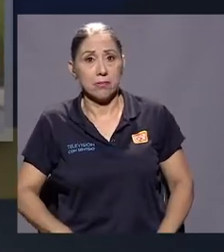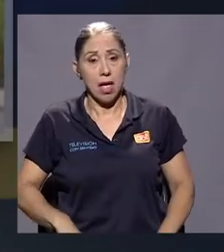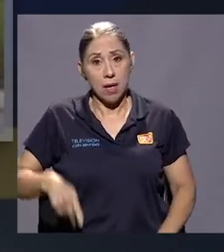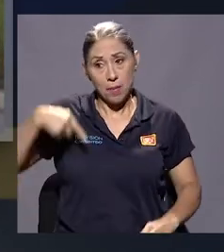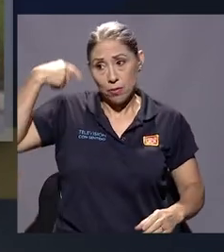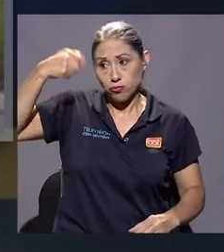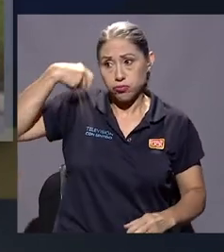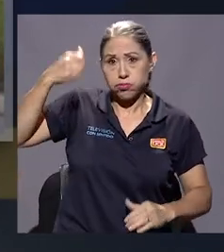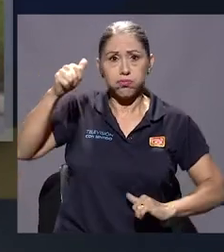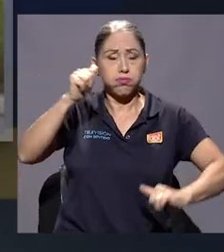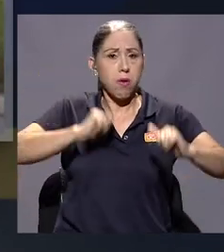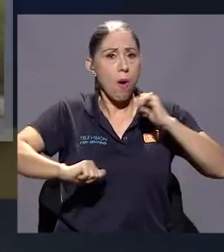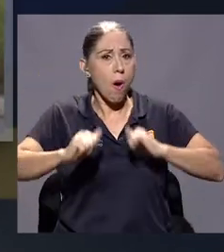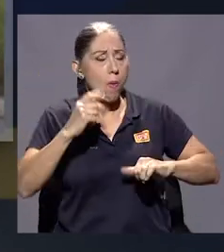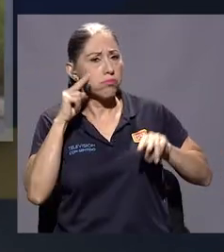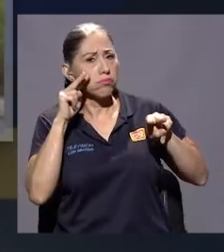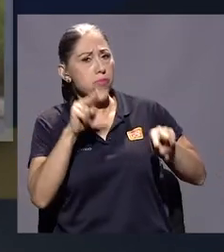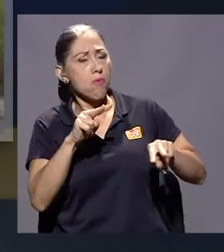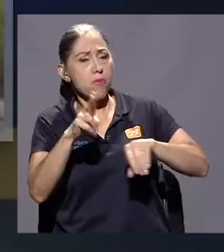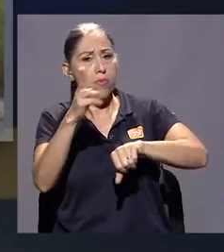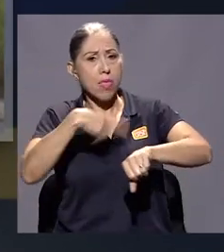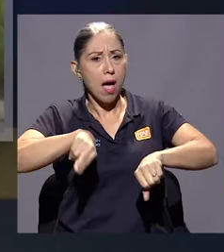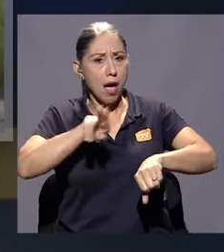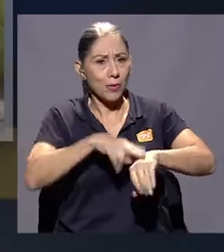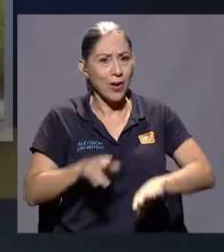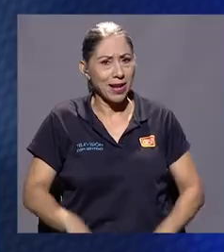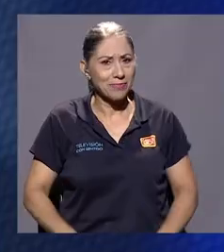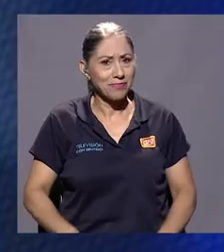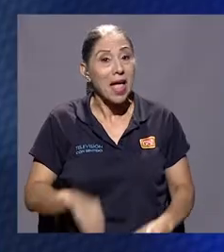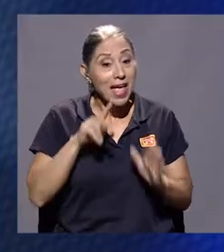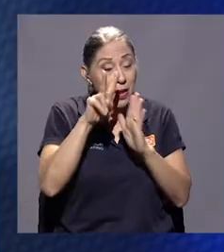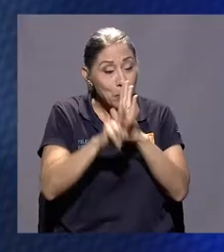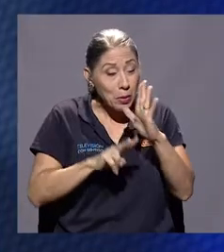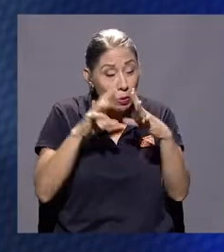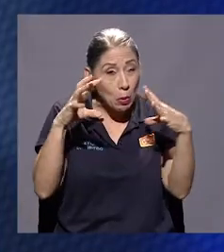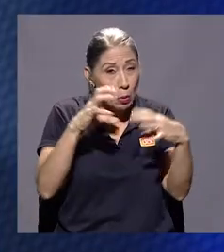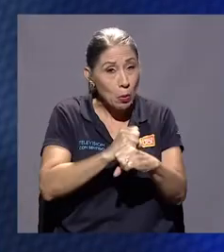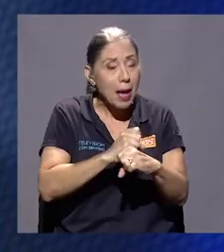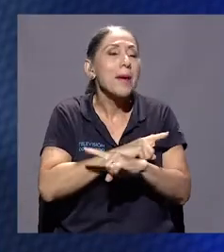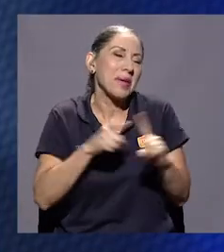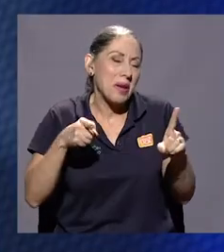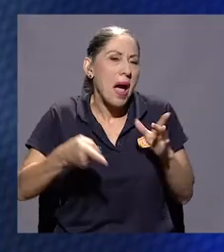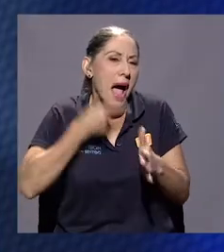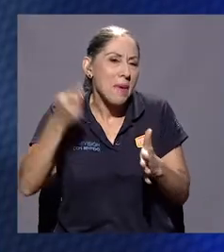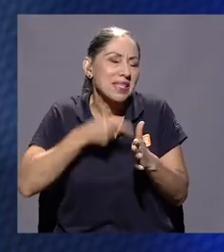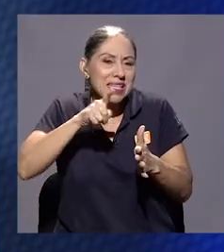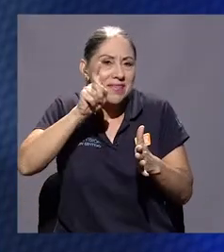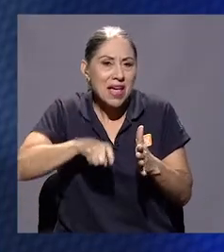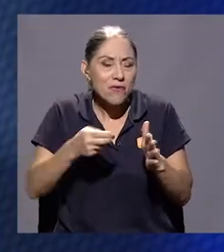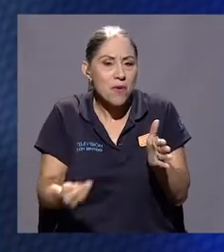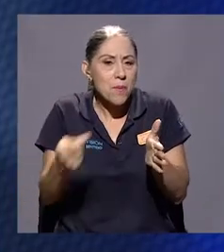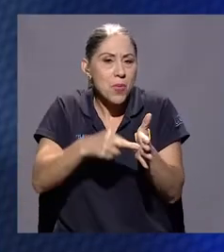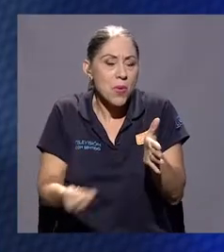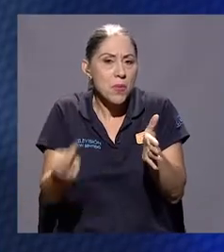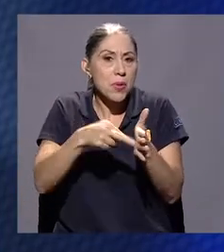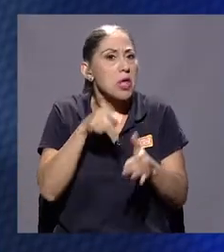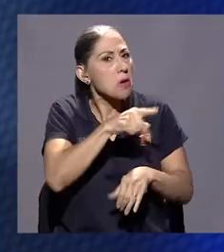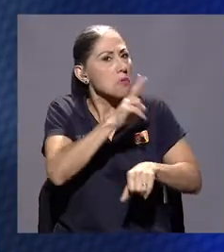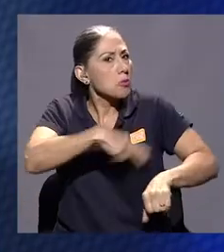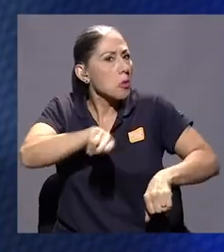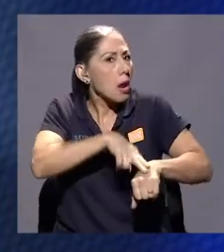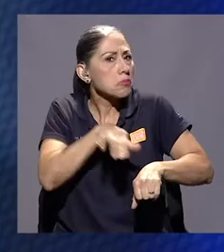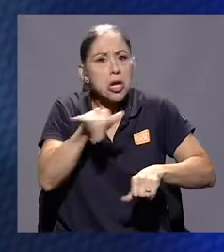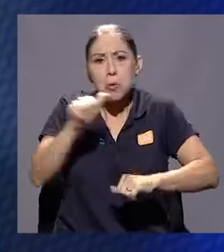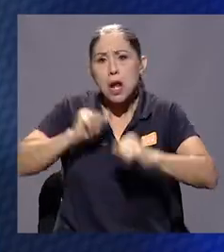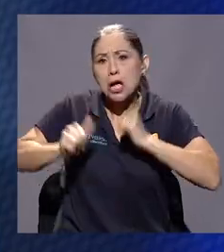él me pareció muy natural. Estábamos en un documental pero a veces había que repetir cosas. Entonces lo hacía muy natural